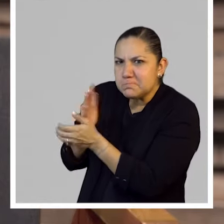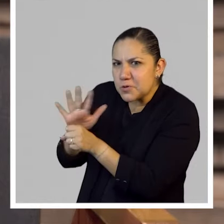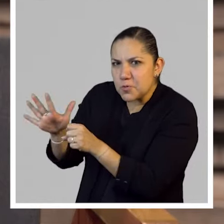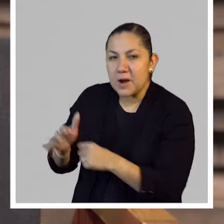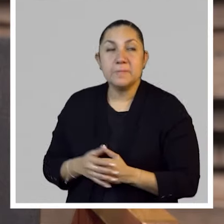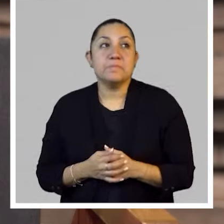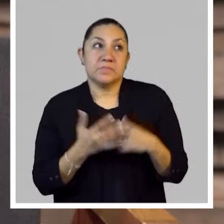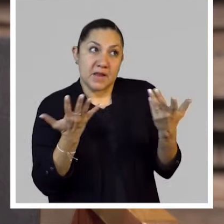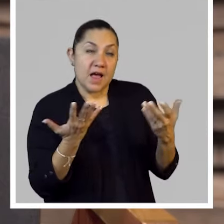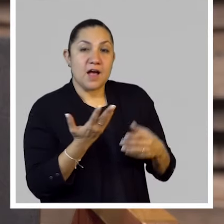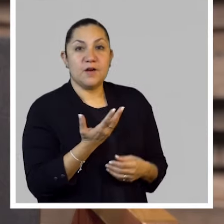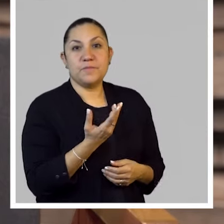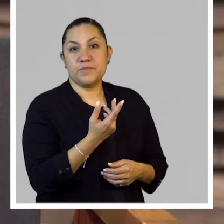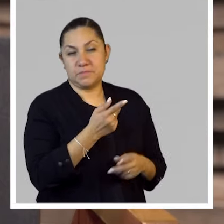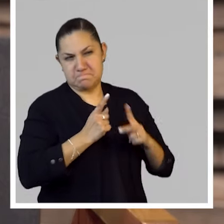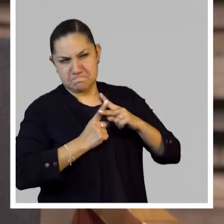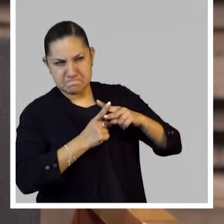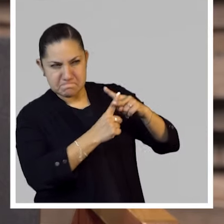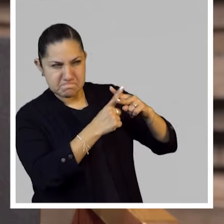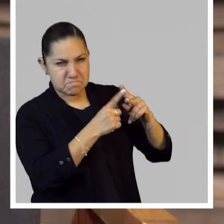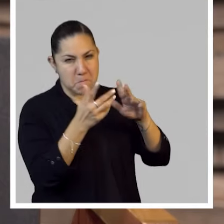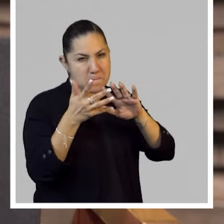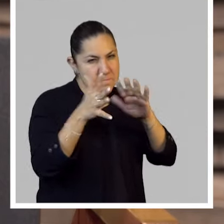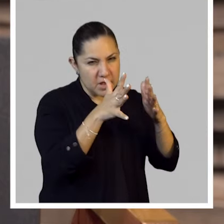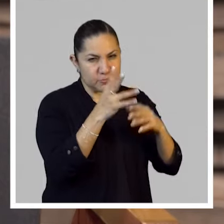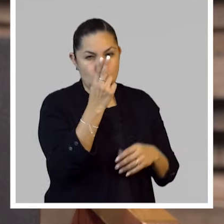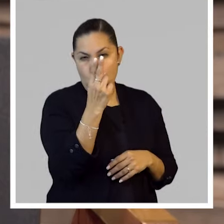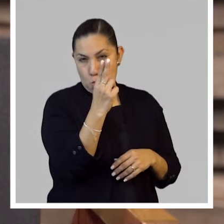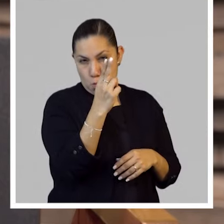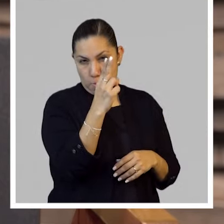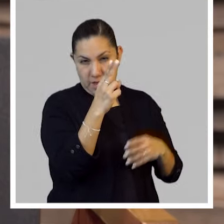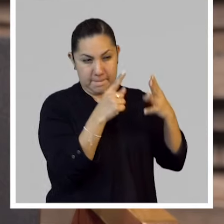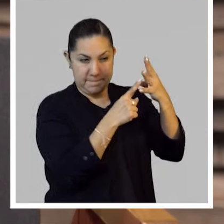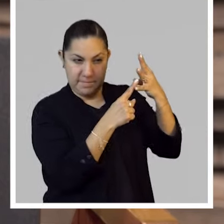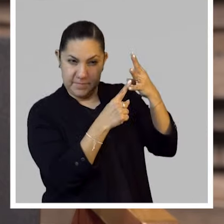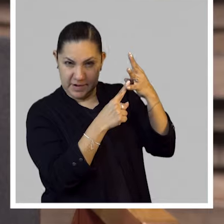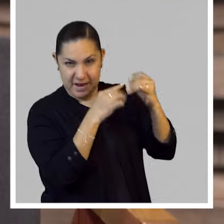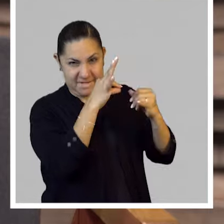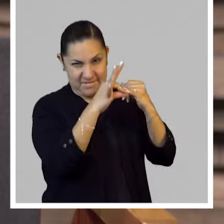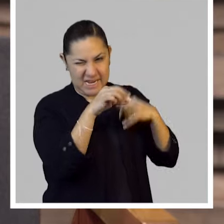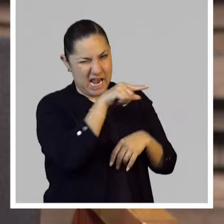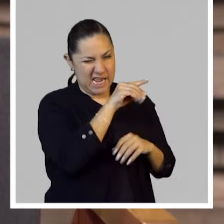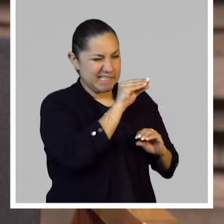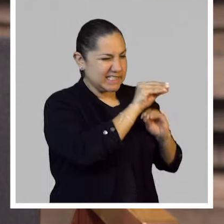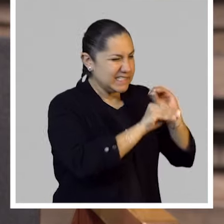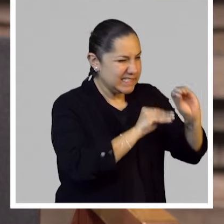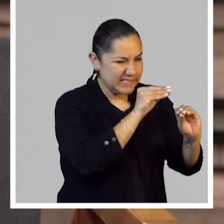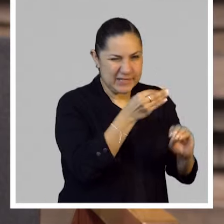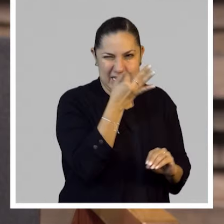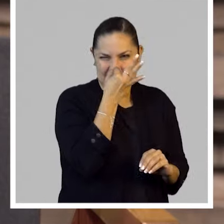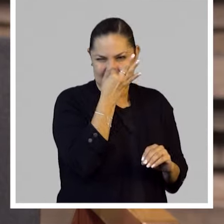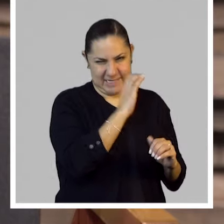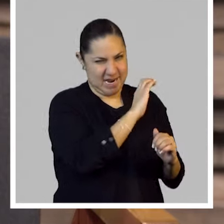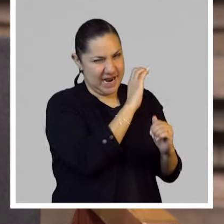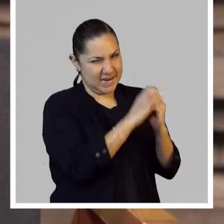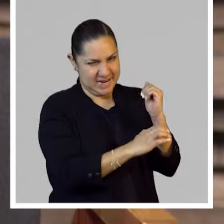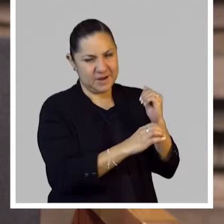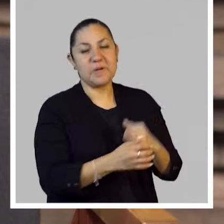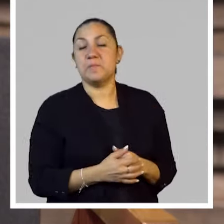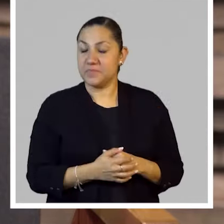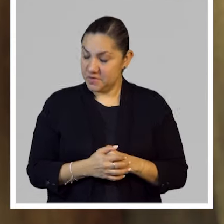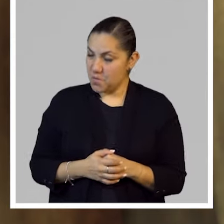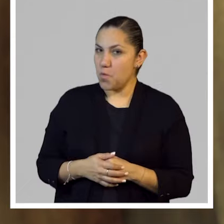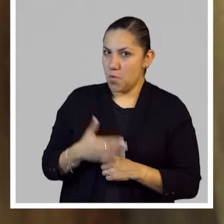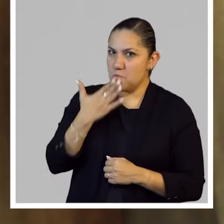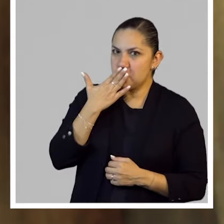Pues estimamos que va a estar listo a finales de noviembre, entonces ya está terminándose de cocinar. Ok,